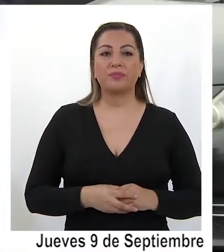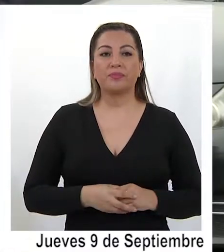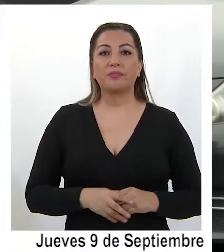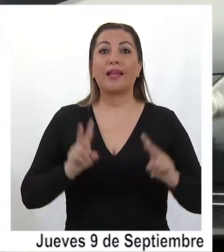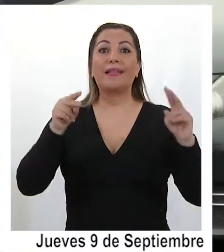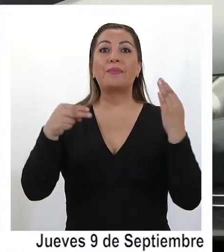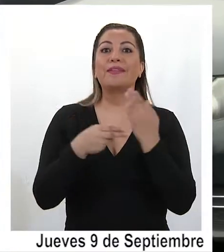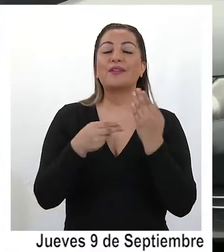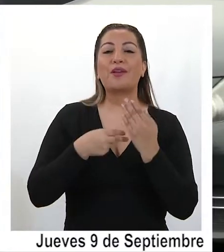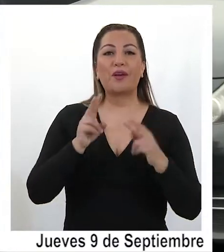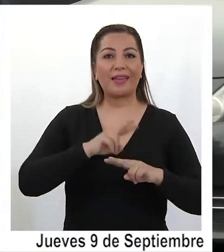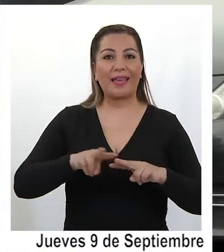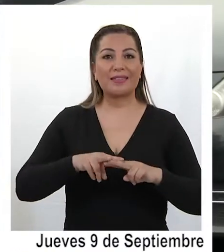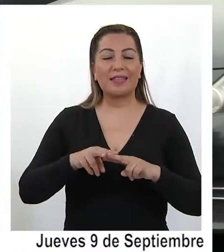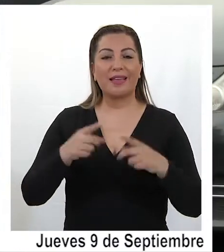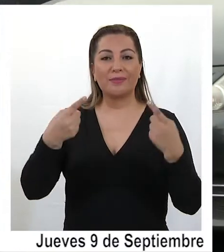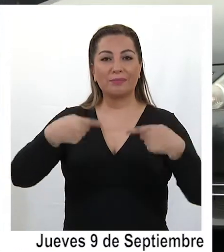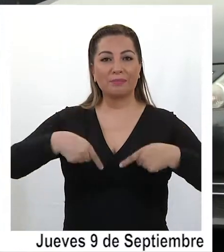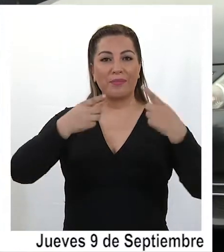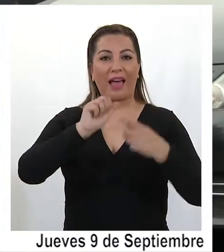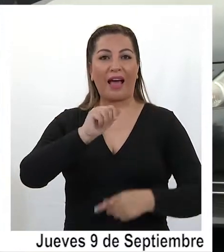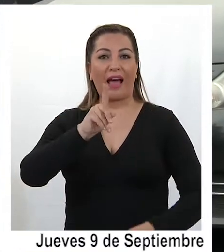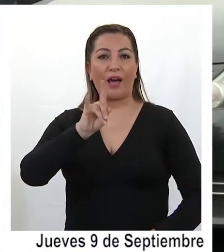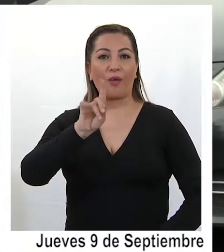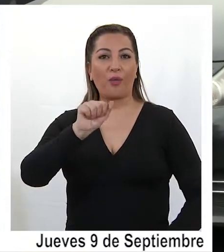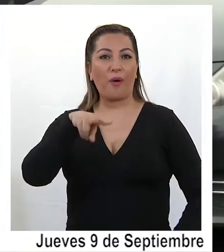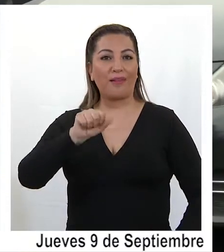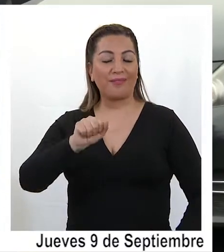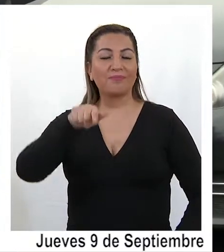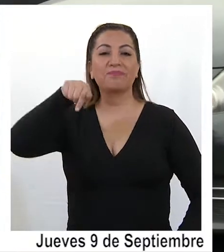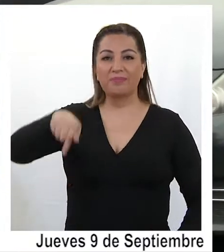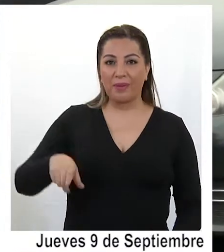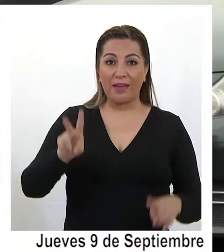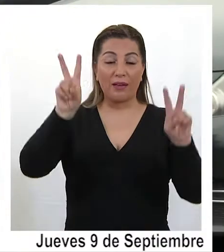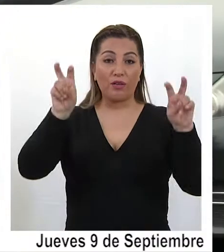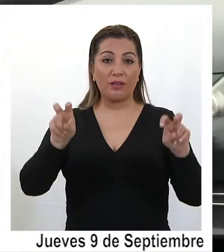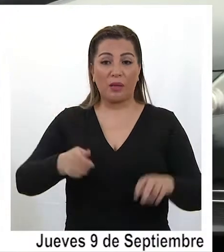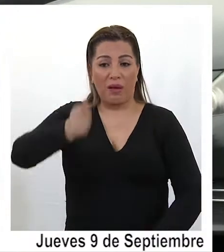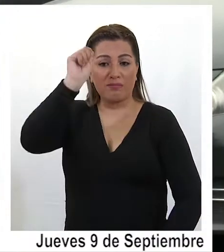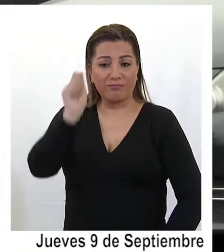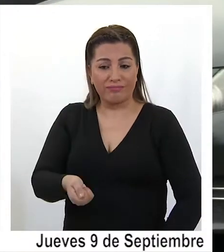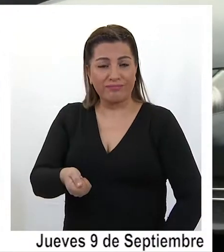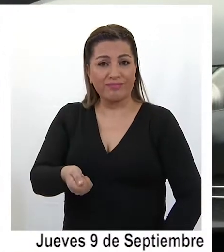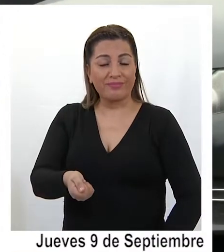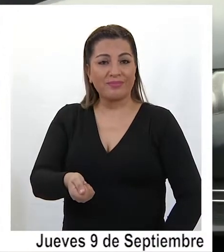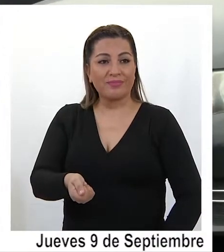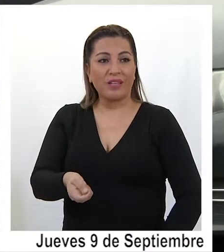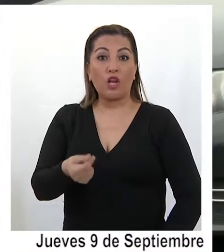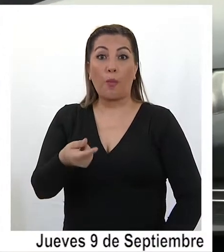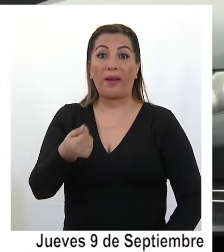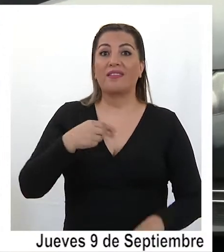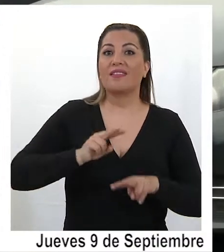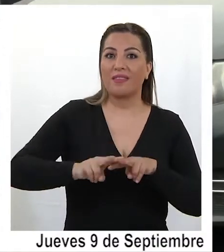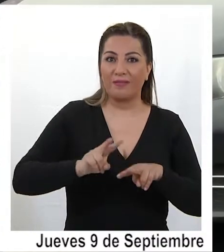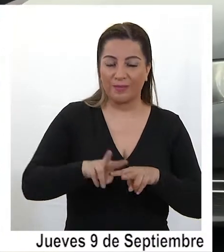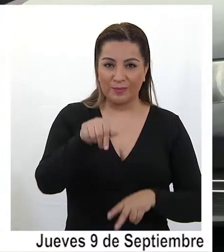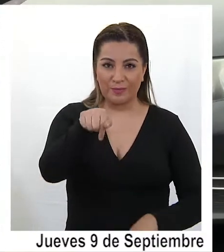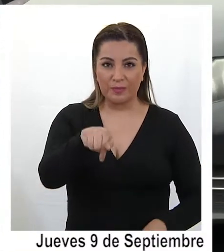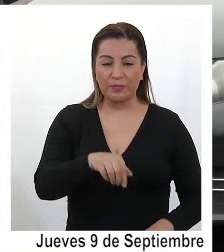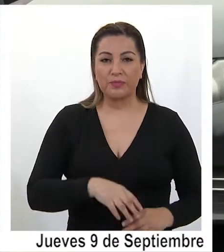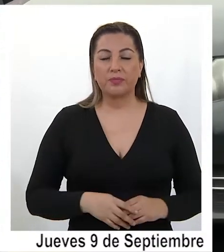El salto tecnológico que está dando la aduana respecto de esta subasta que se está haciendo.